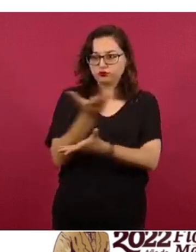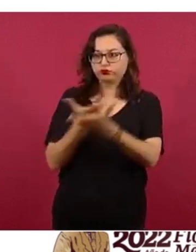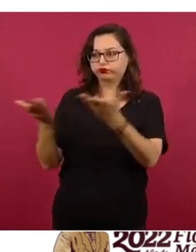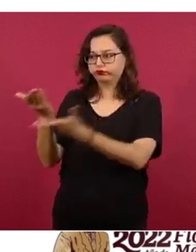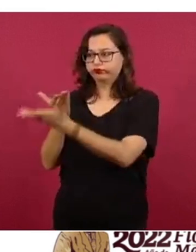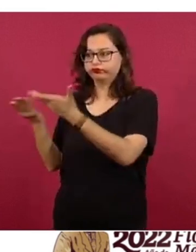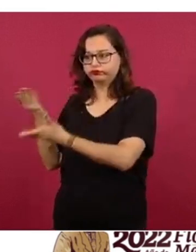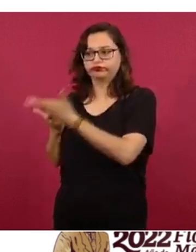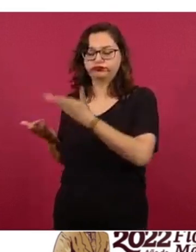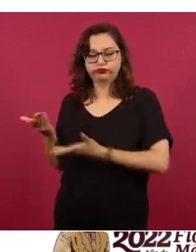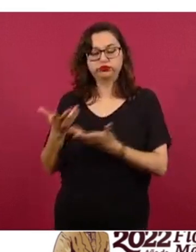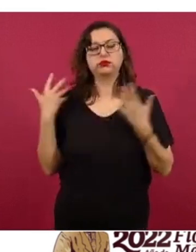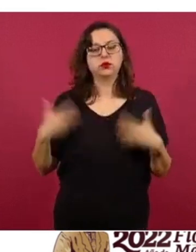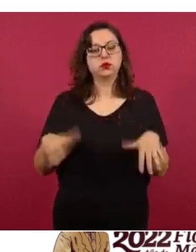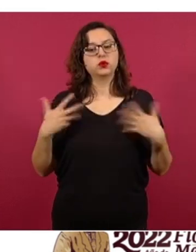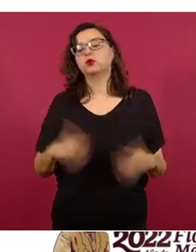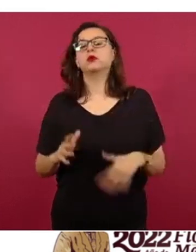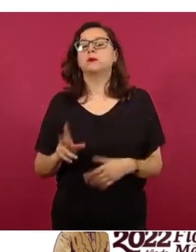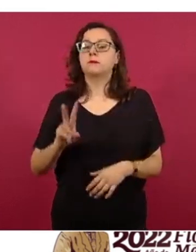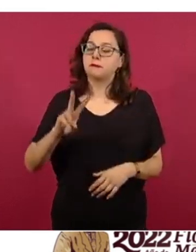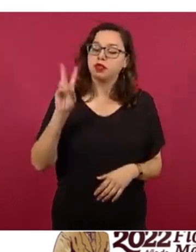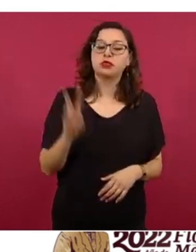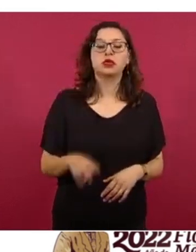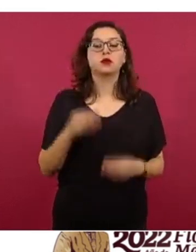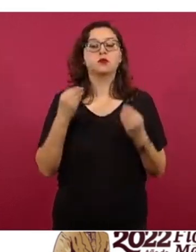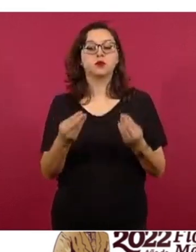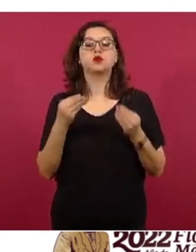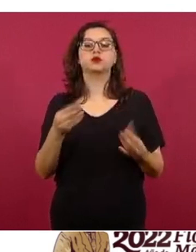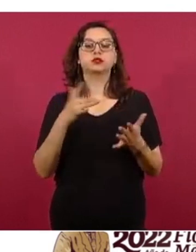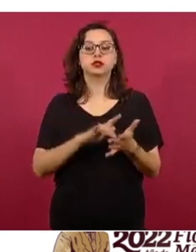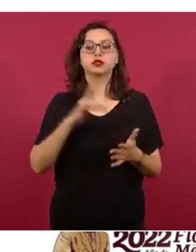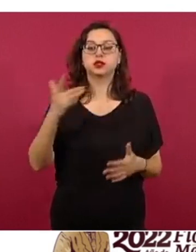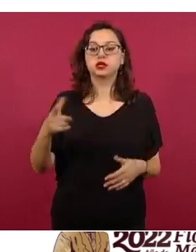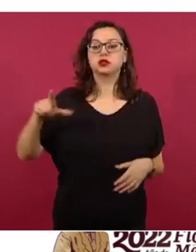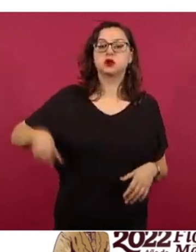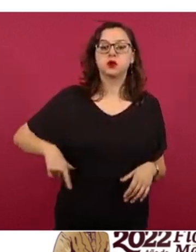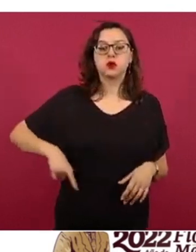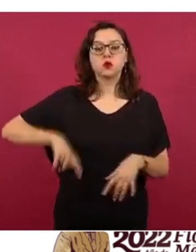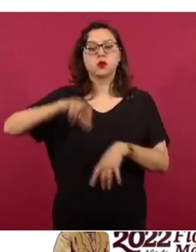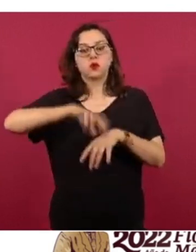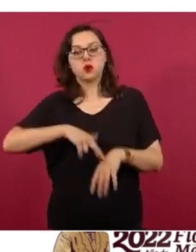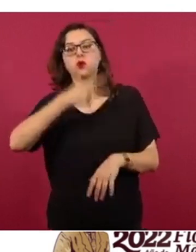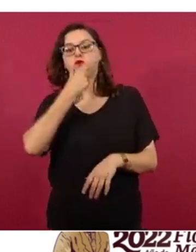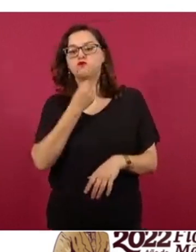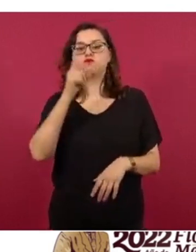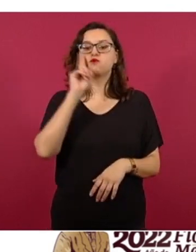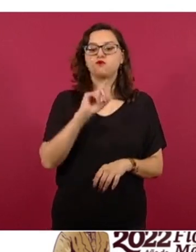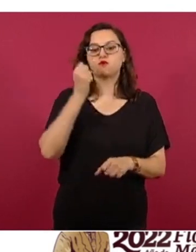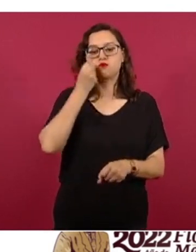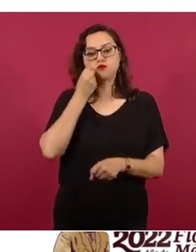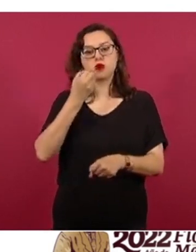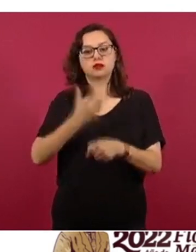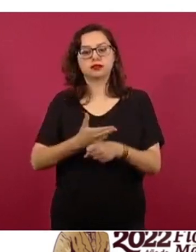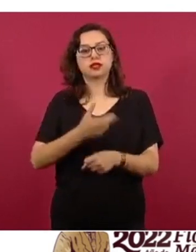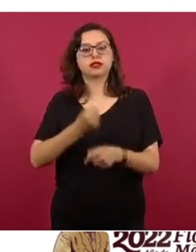los ciudadanos. agradecer a nombre de todo el equipo federal la participación de gobernadoras, gobernadores, secretarias y secretarios de